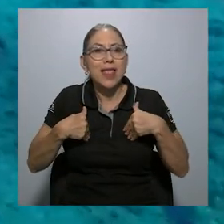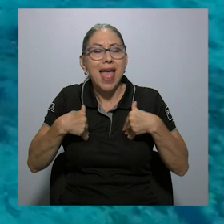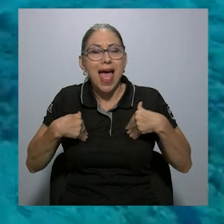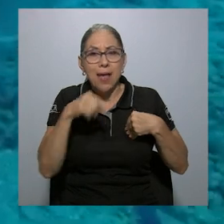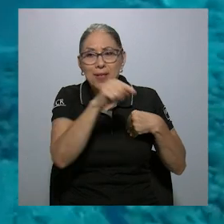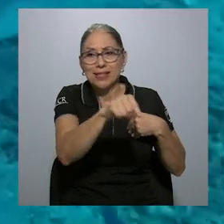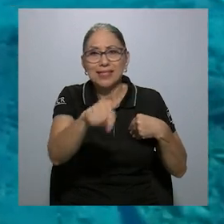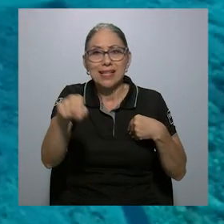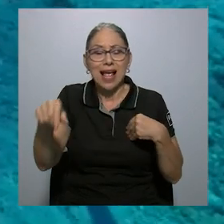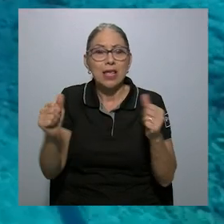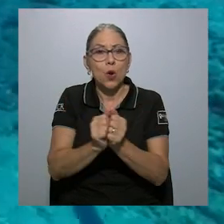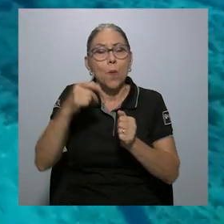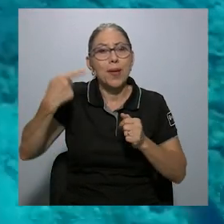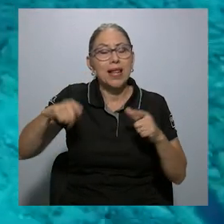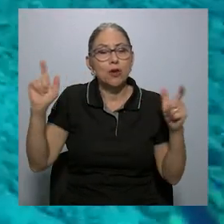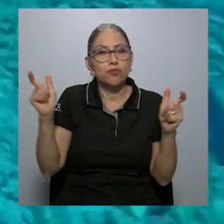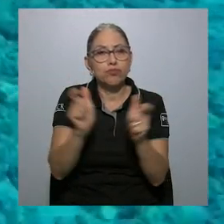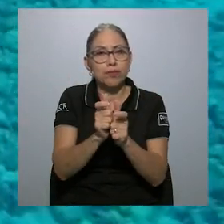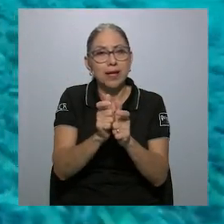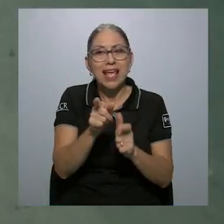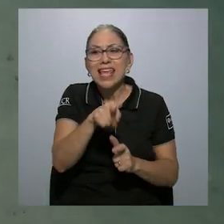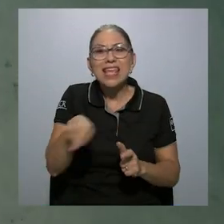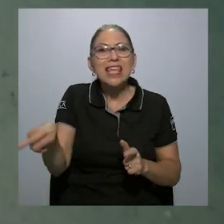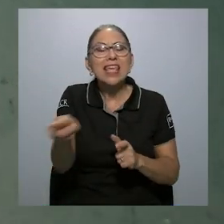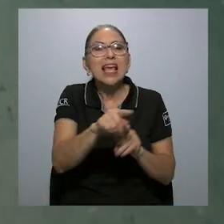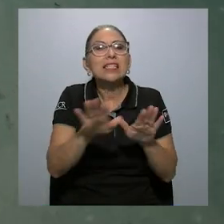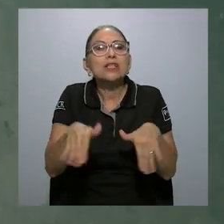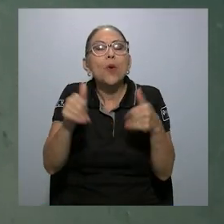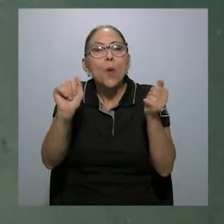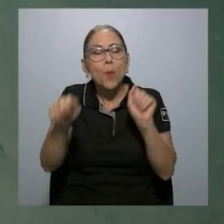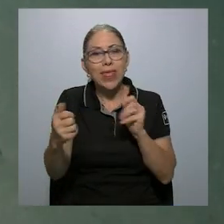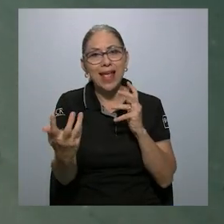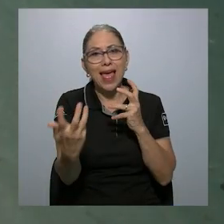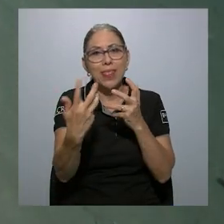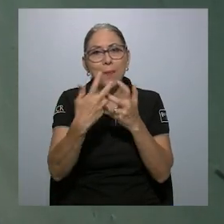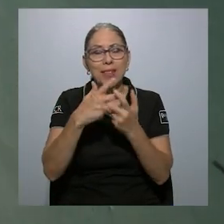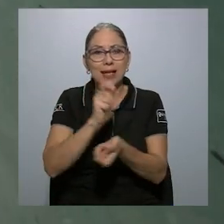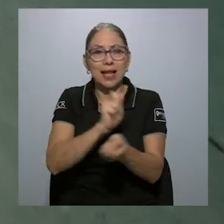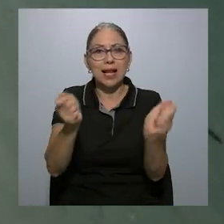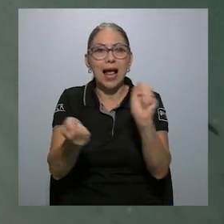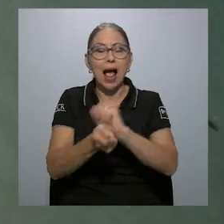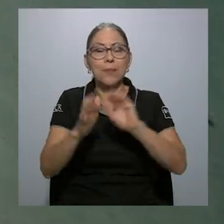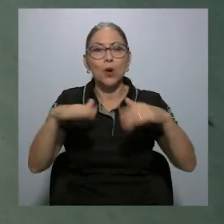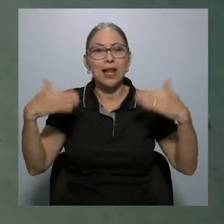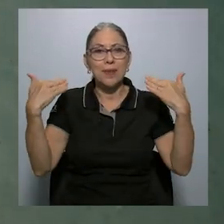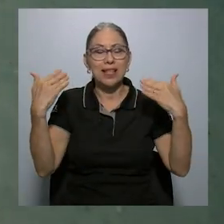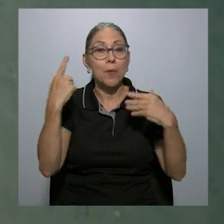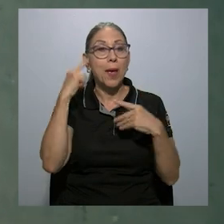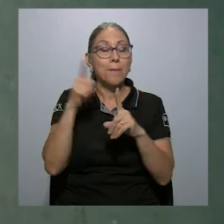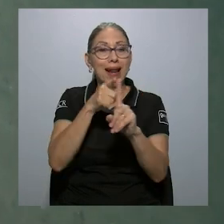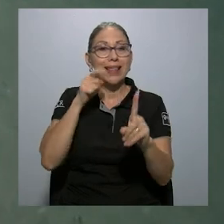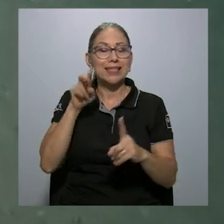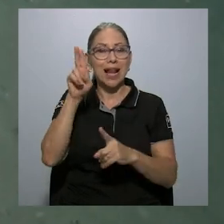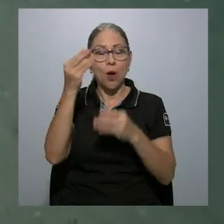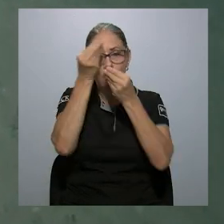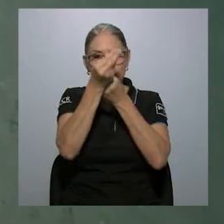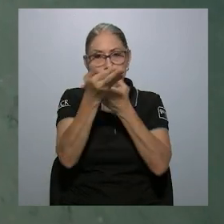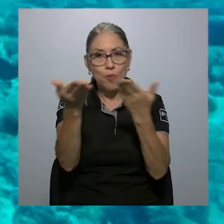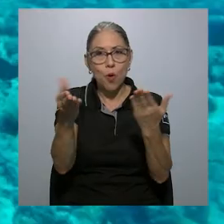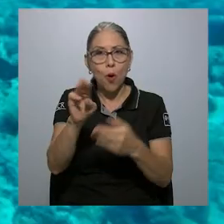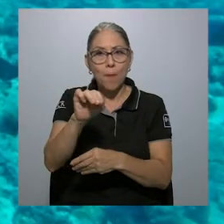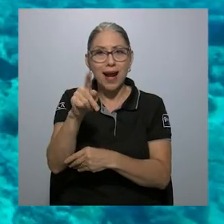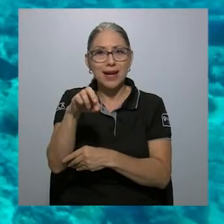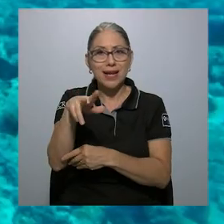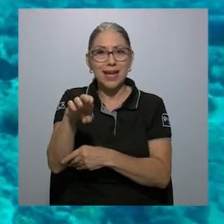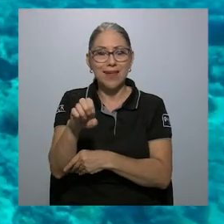poblaciones de especies amenazadas y cómo éstas se podrían adaptar al cambio climático. Para Desde la U,